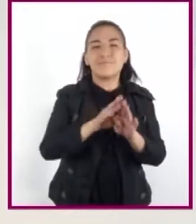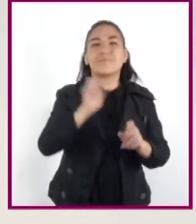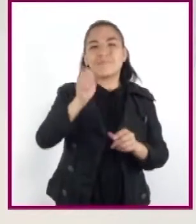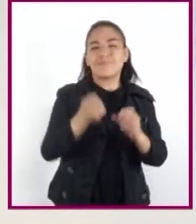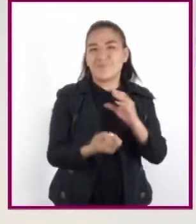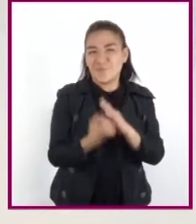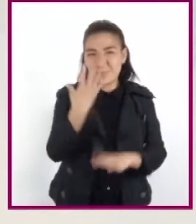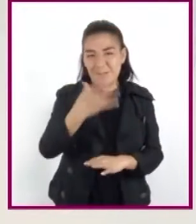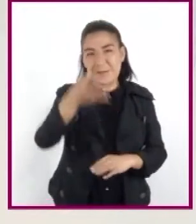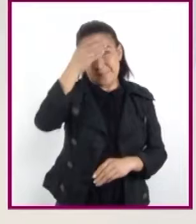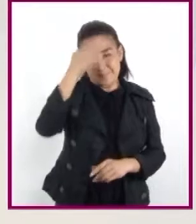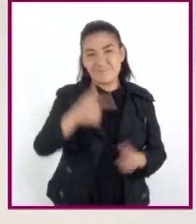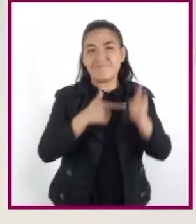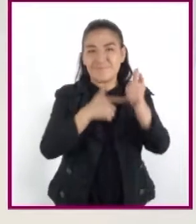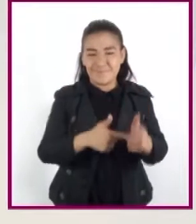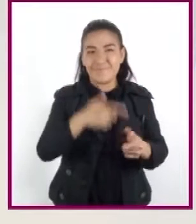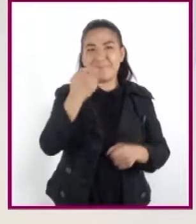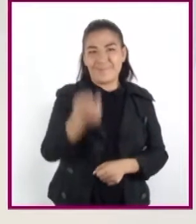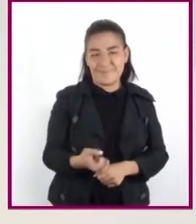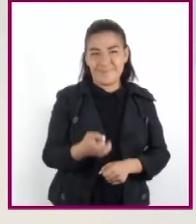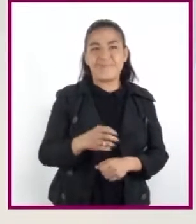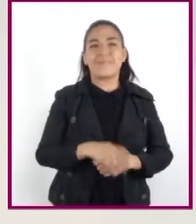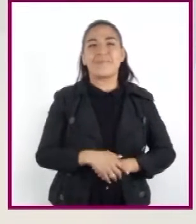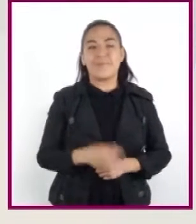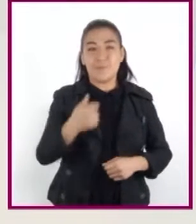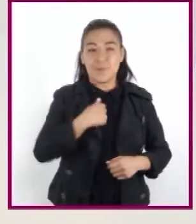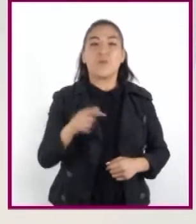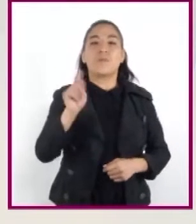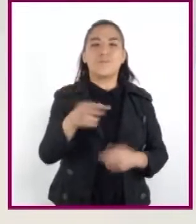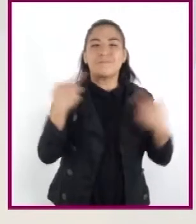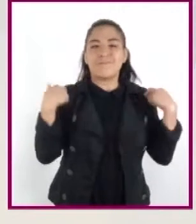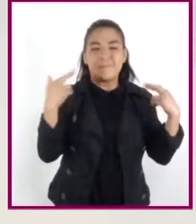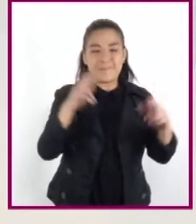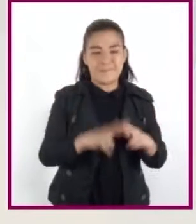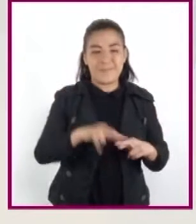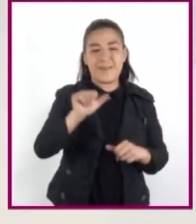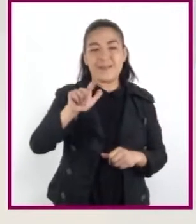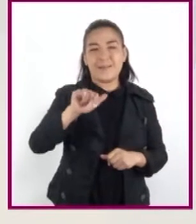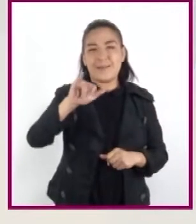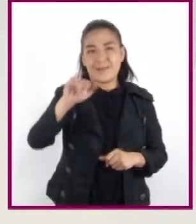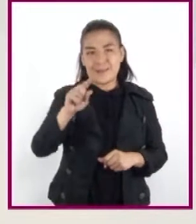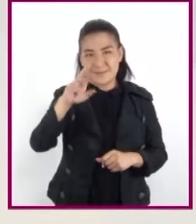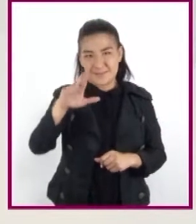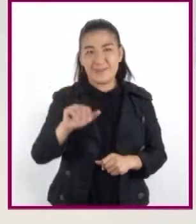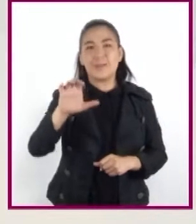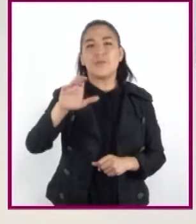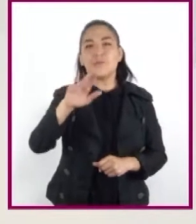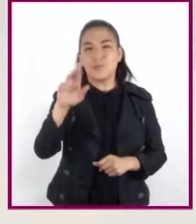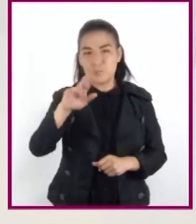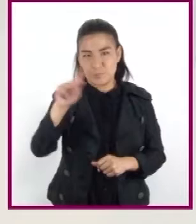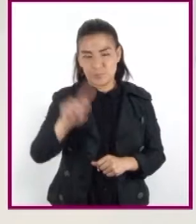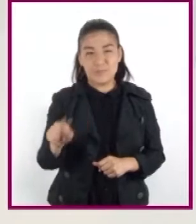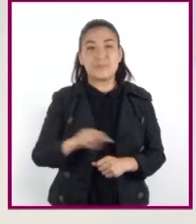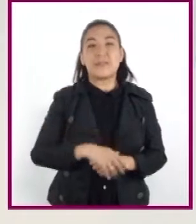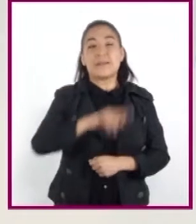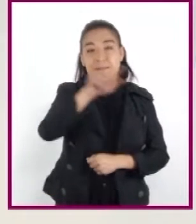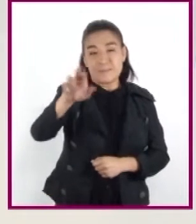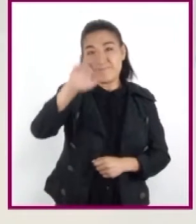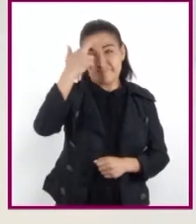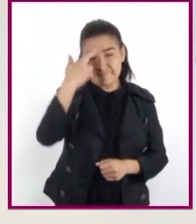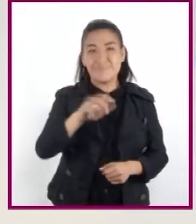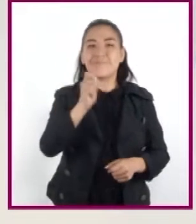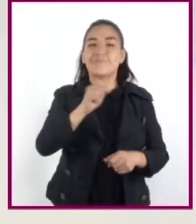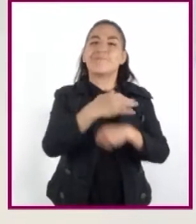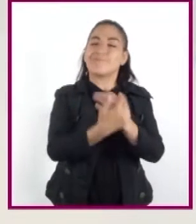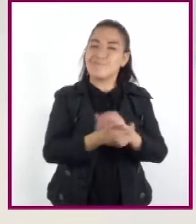aprendizaje en este periodo de contingencia. Soy la maestra Alejandra Cruz. Recuerden que es muy importante lavarse